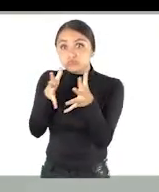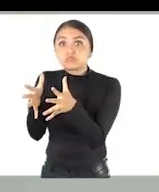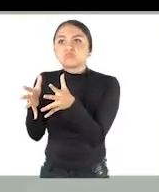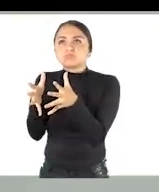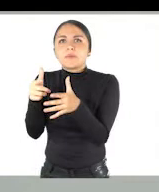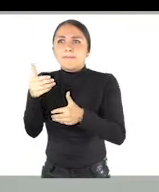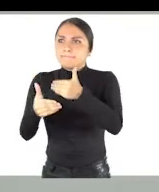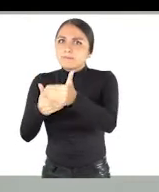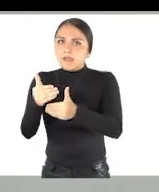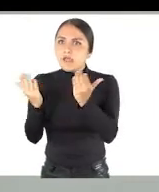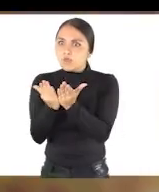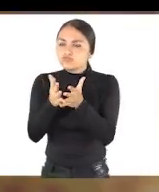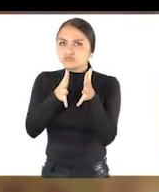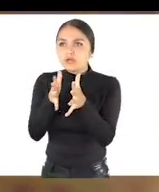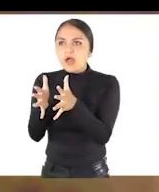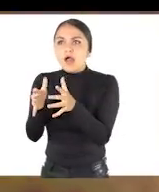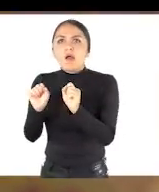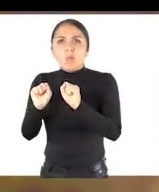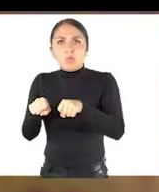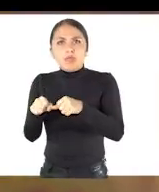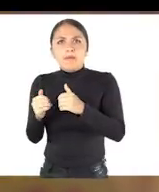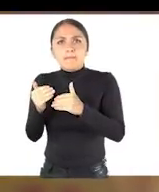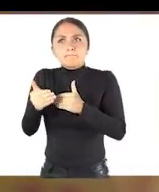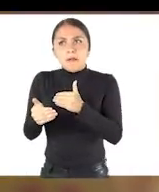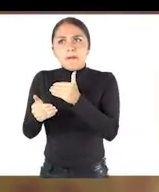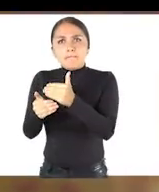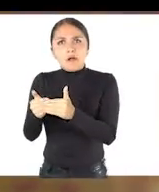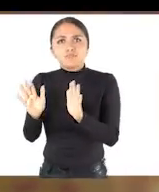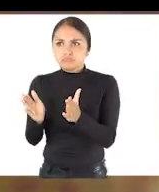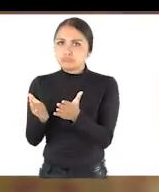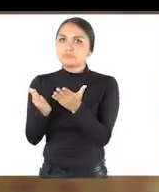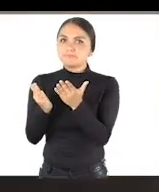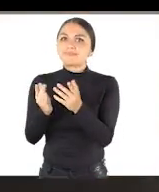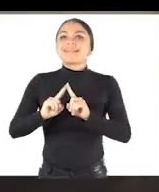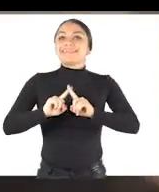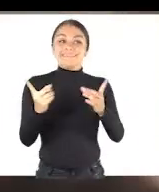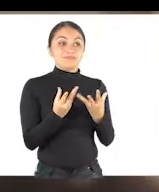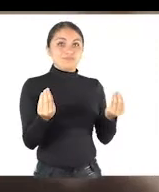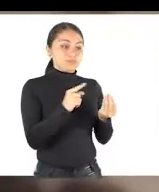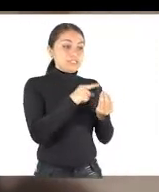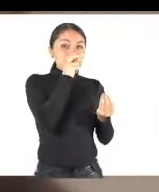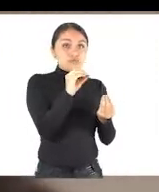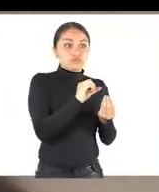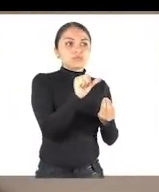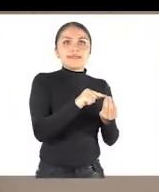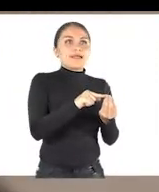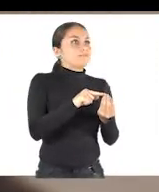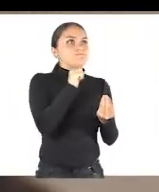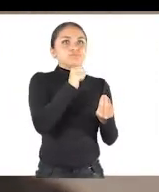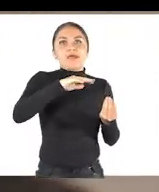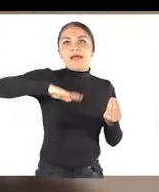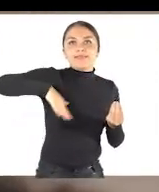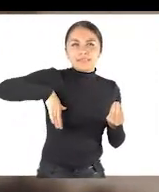acciones, cuando se enfrentan a su proceso educativo, logran de alguna manera avanzar en las actividades a diferencia de otros niños que ya